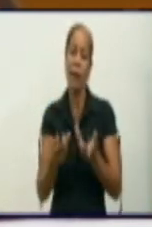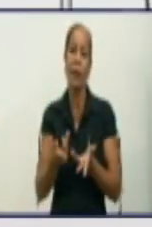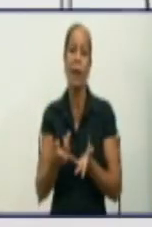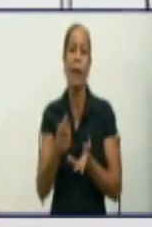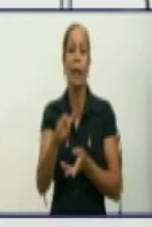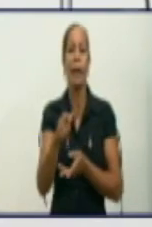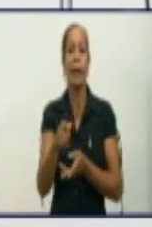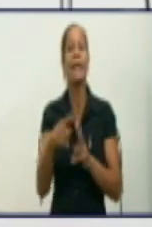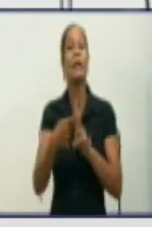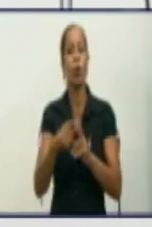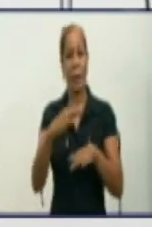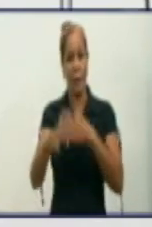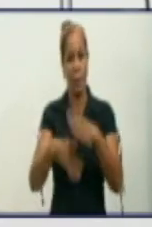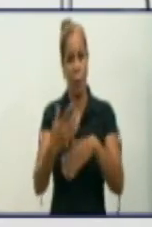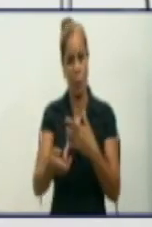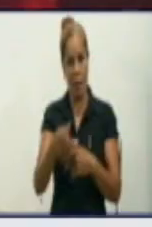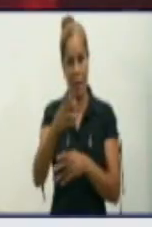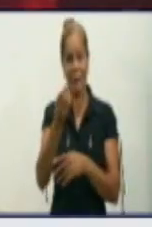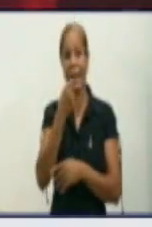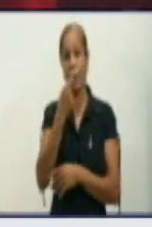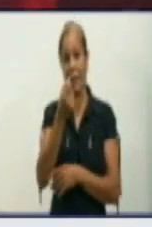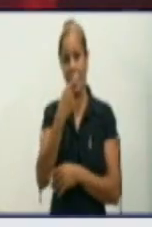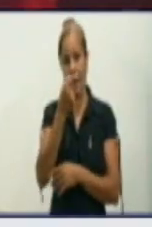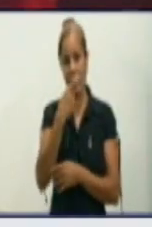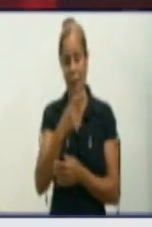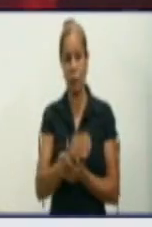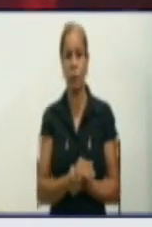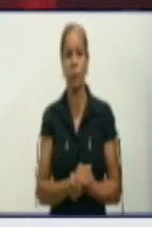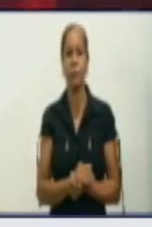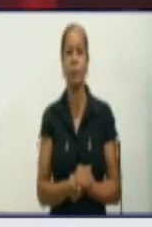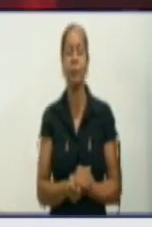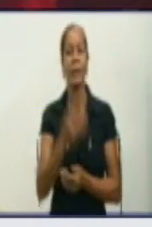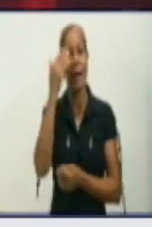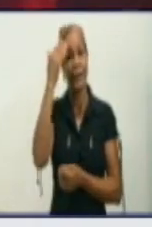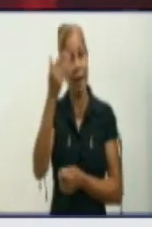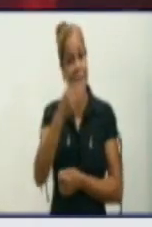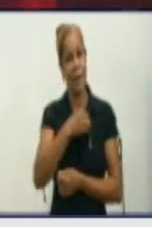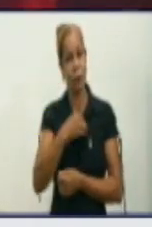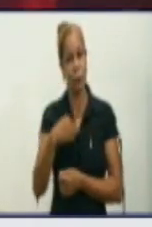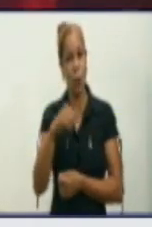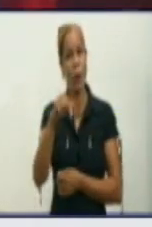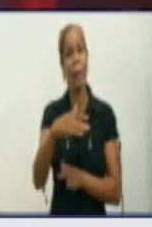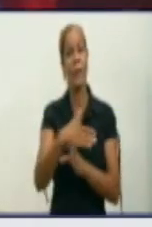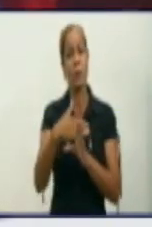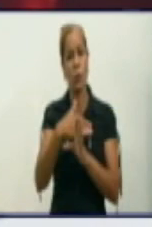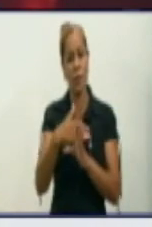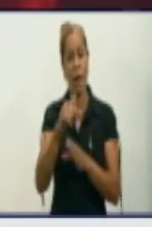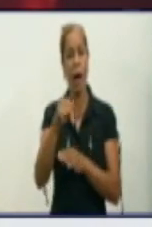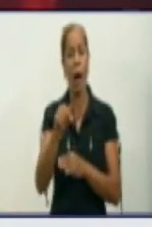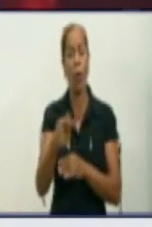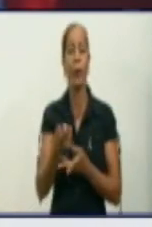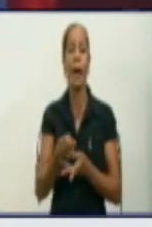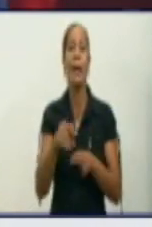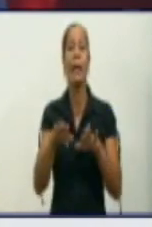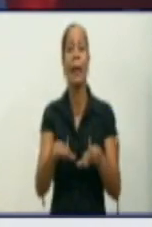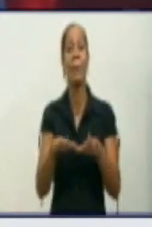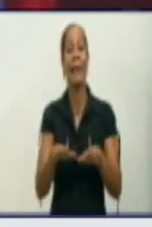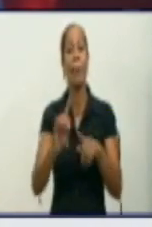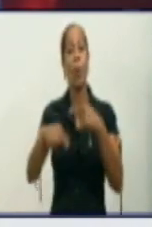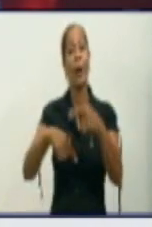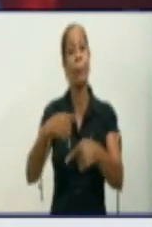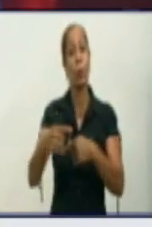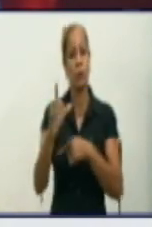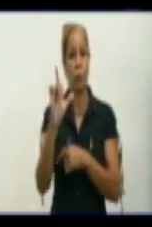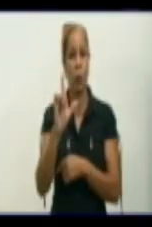Bien, gracias doctora por haber estado acompañándonos hoy al mediodía en nuestro panel informativo en esta jornada. Le vamos a estar esperando el próximo